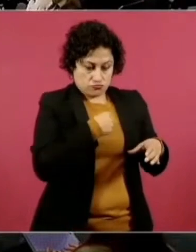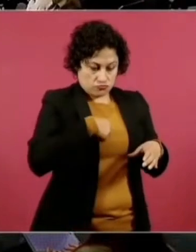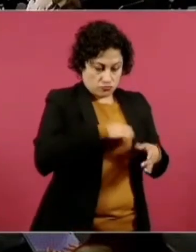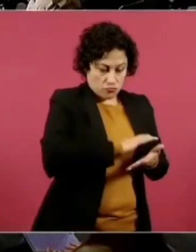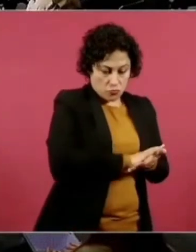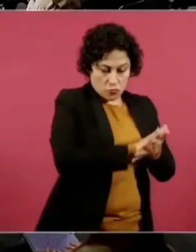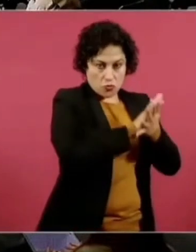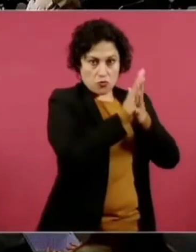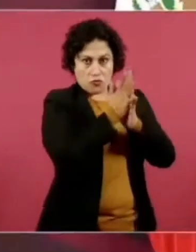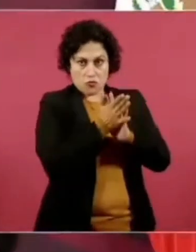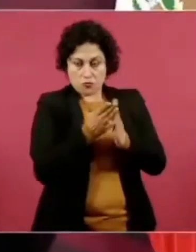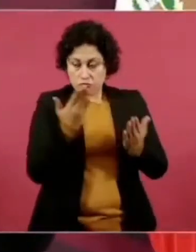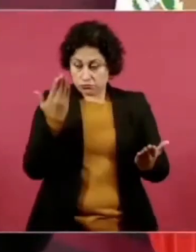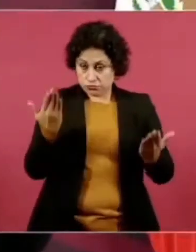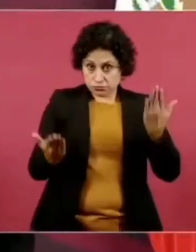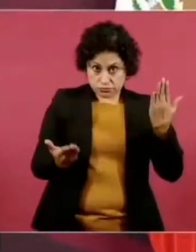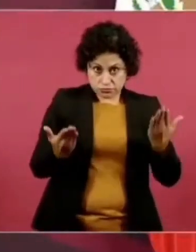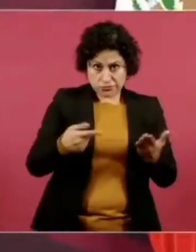sería muy ilustrativo.